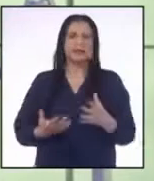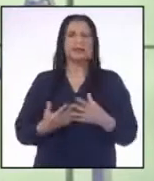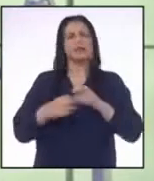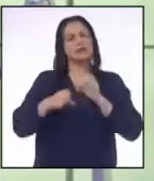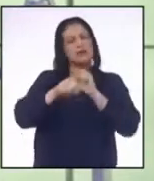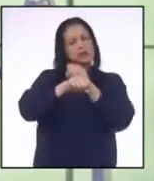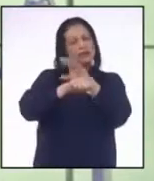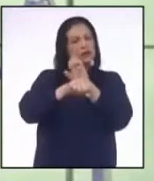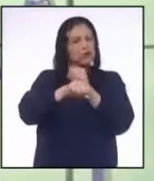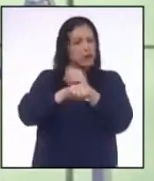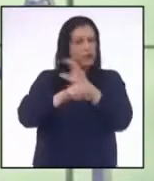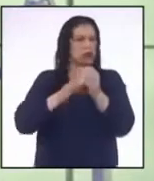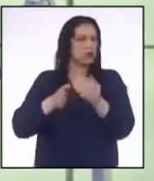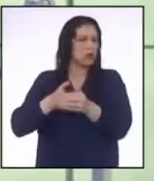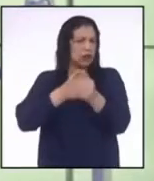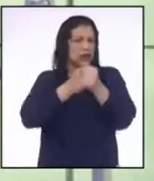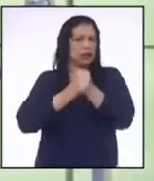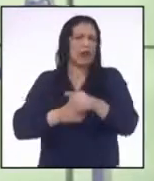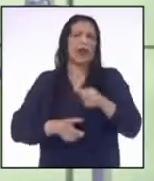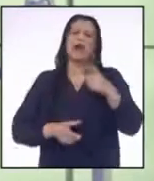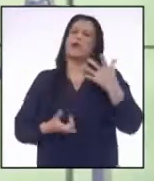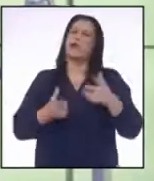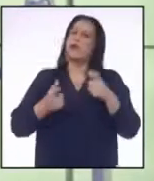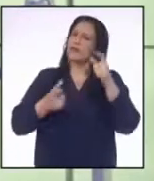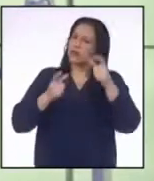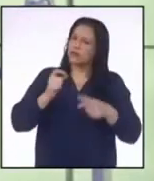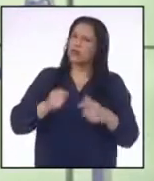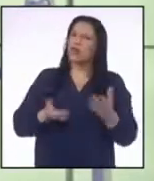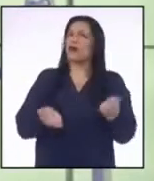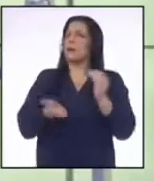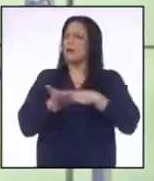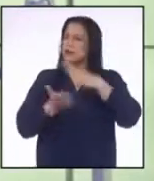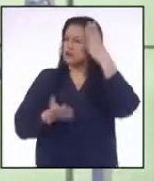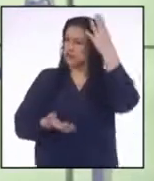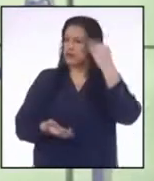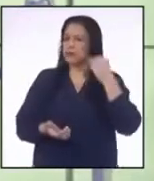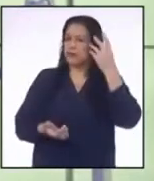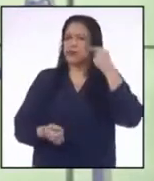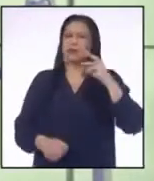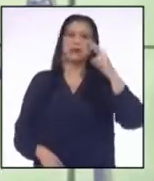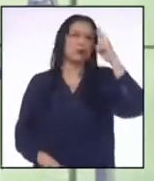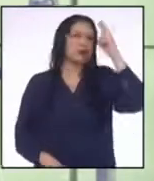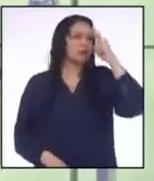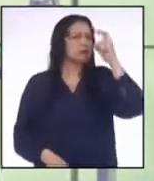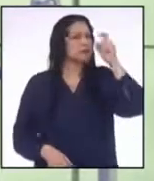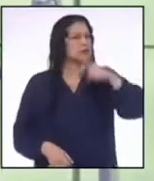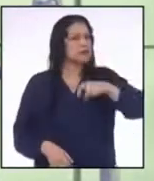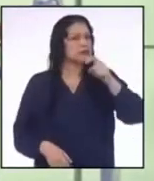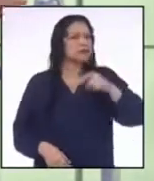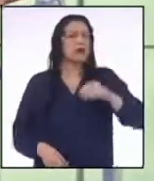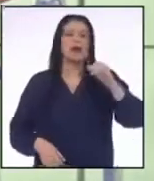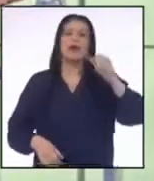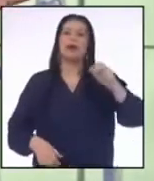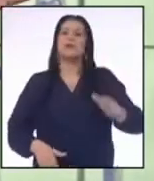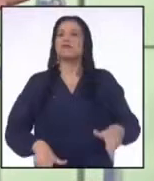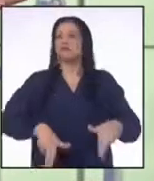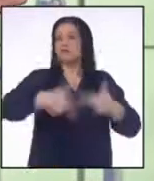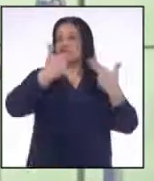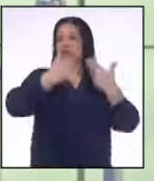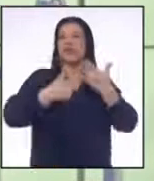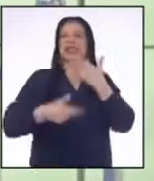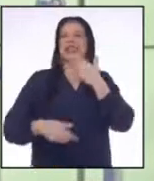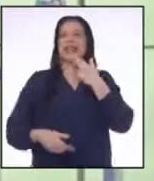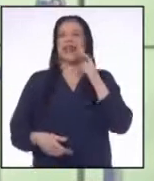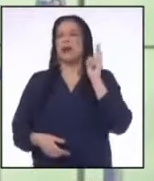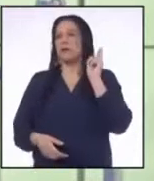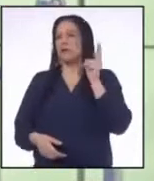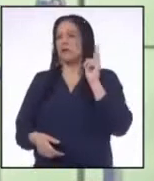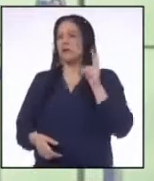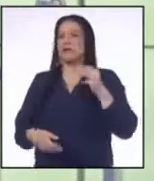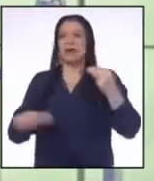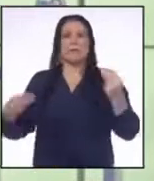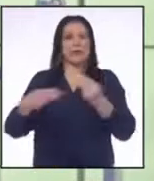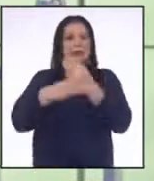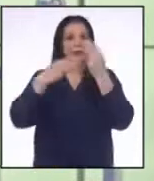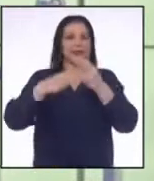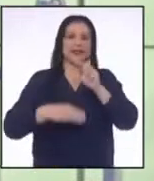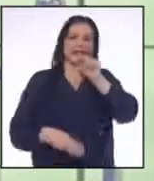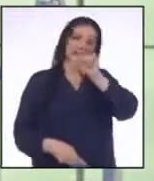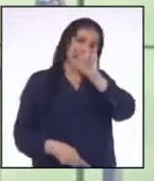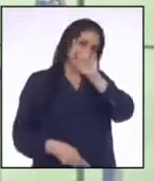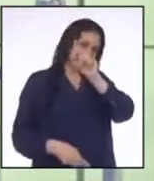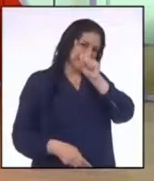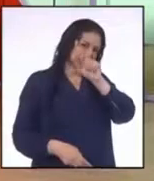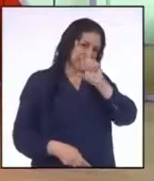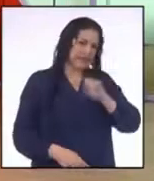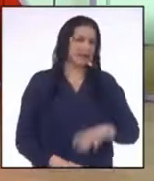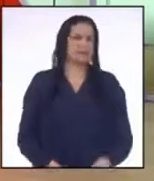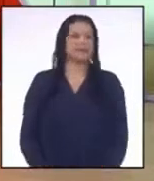asesoramiento y guía de alguien con más experiencia. Por ello, creo que es necesario llamar a nuestra querida profesora de matemática, Gisela